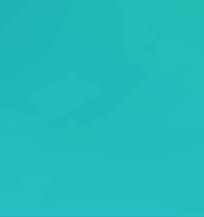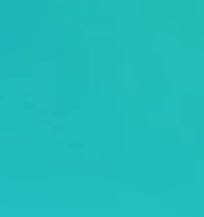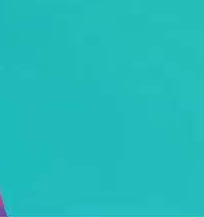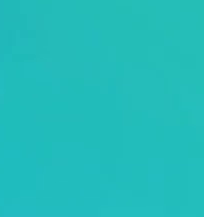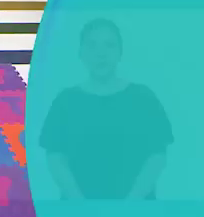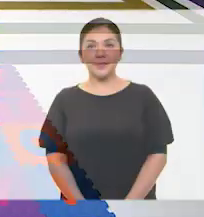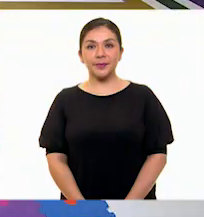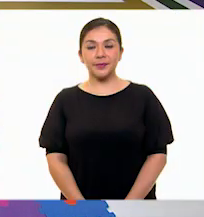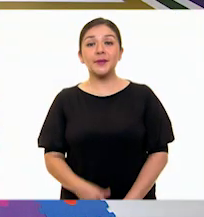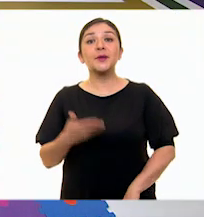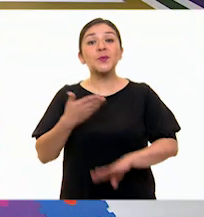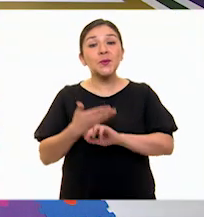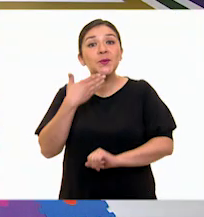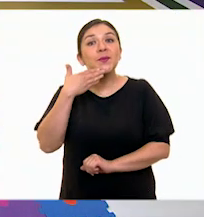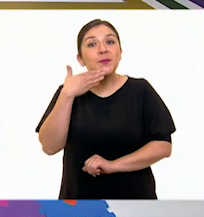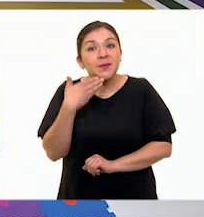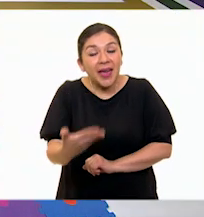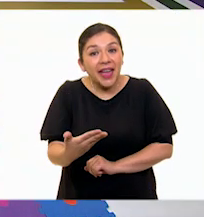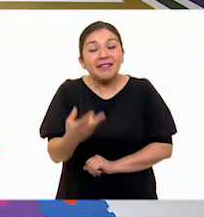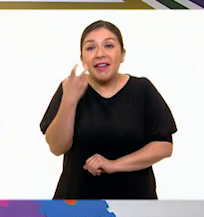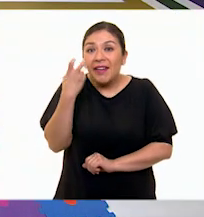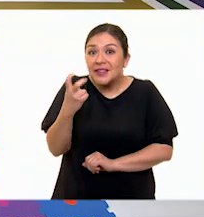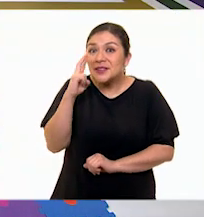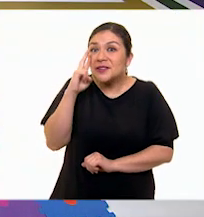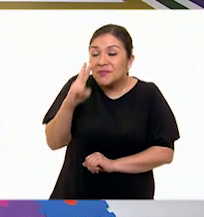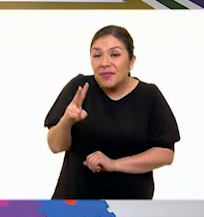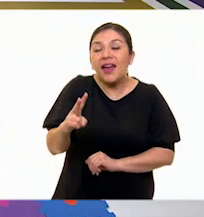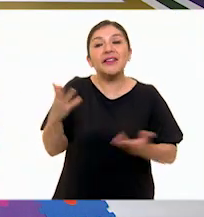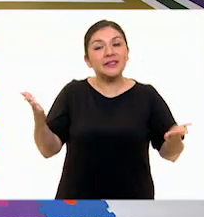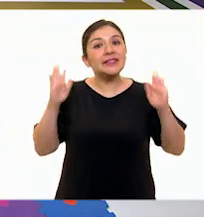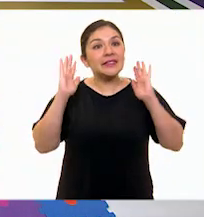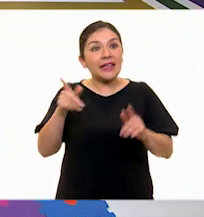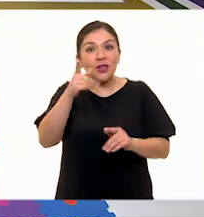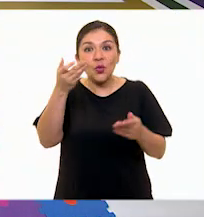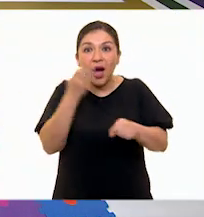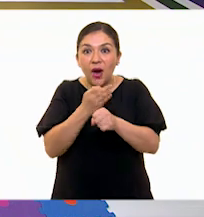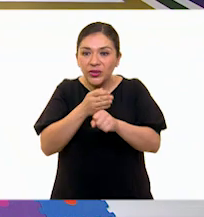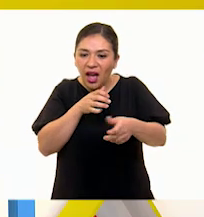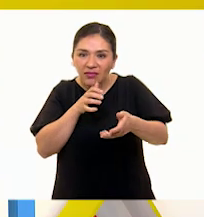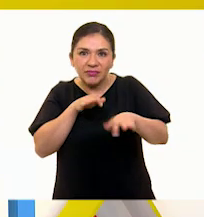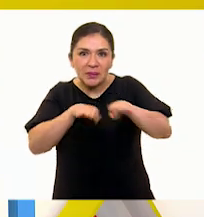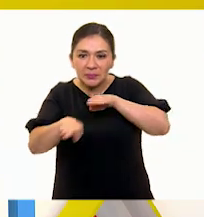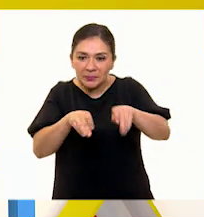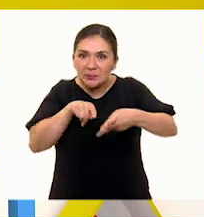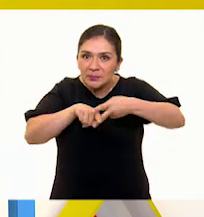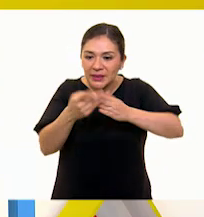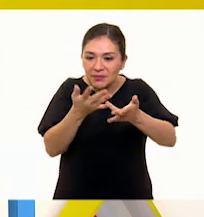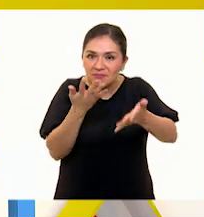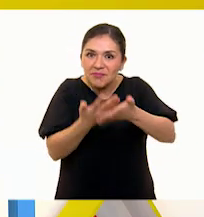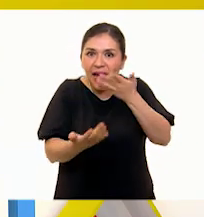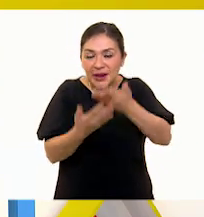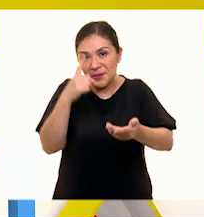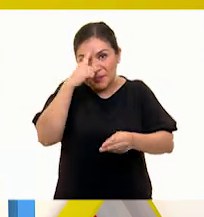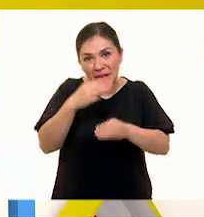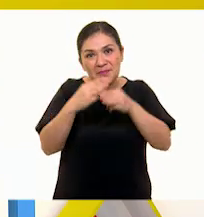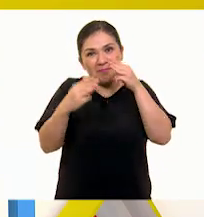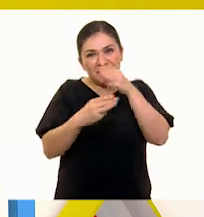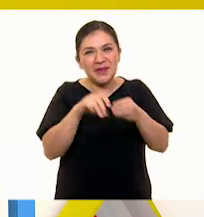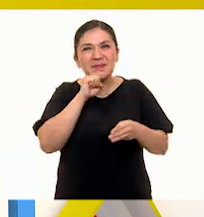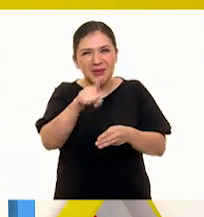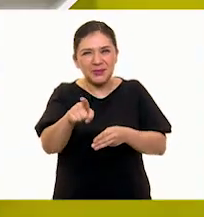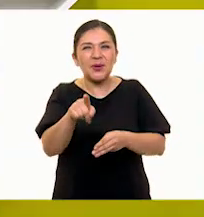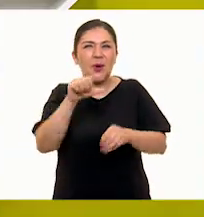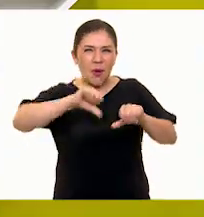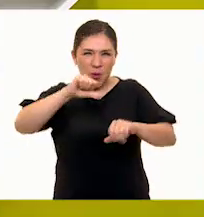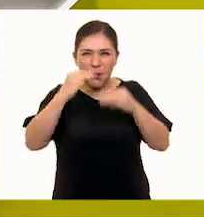muy bien, muy bien Galva Escultor, vemos que ya estás con manos a la obra en los materiales de reciclado que nos estás,